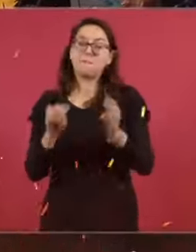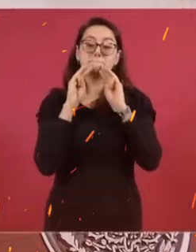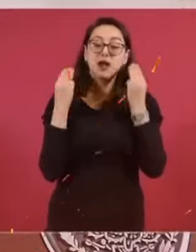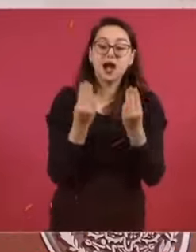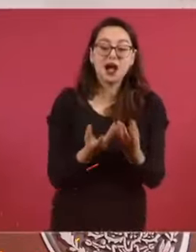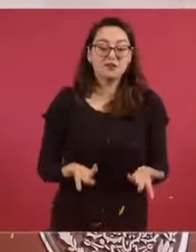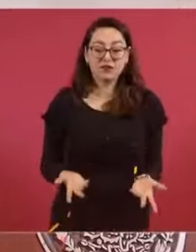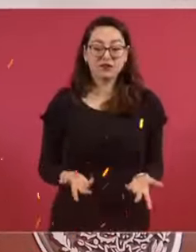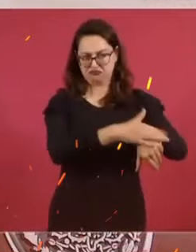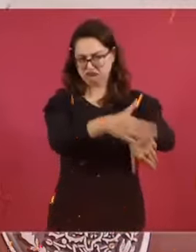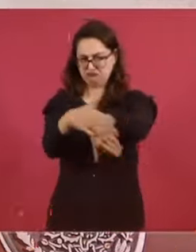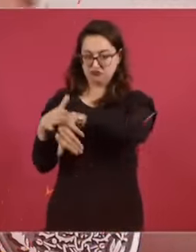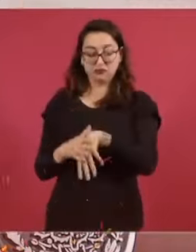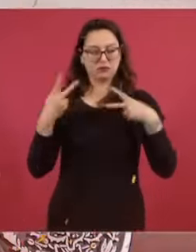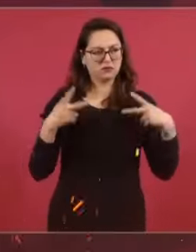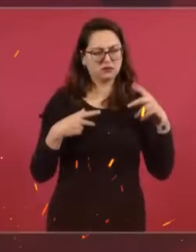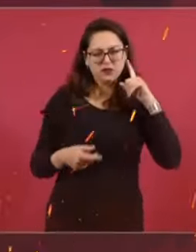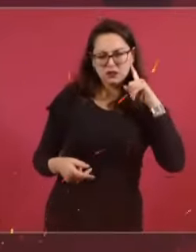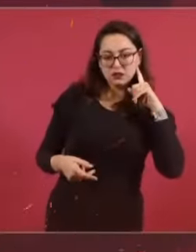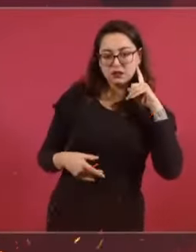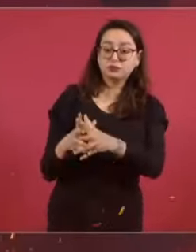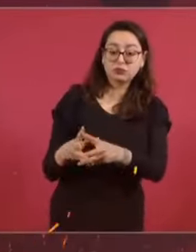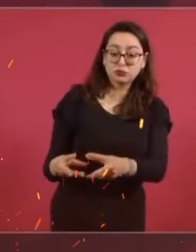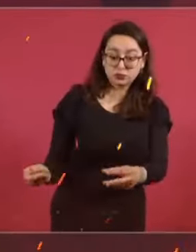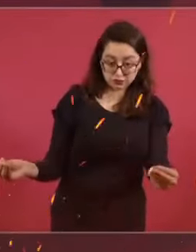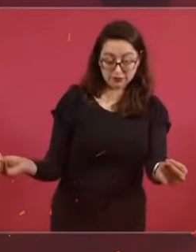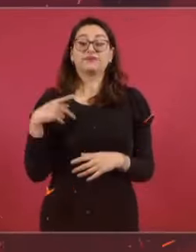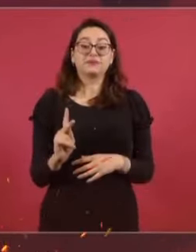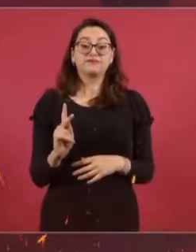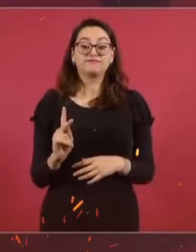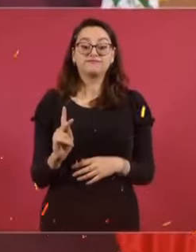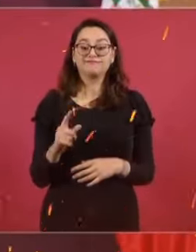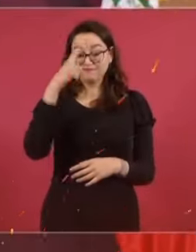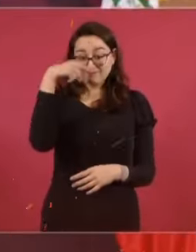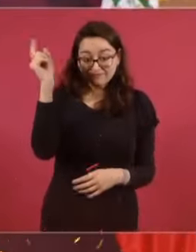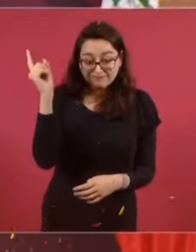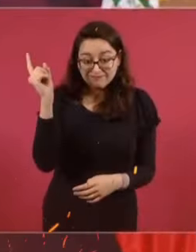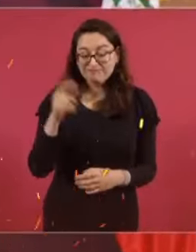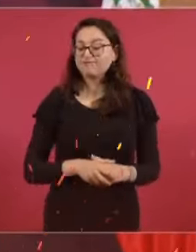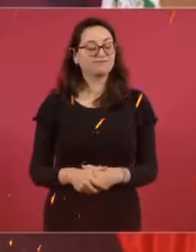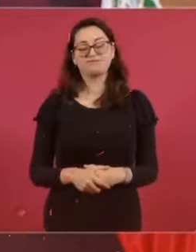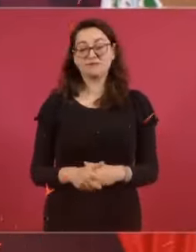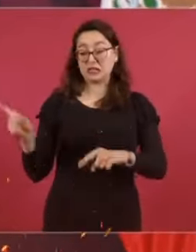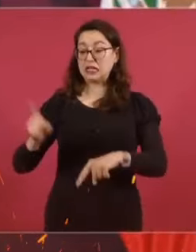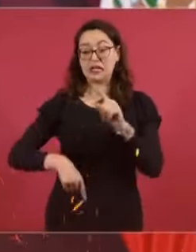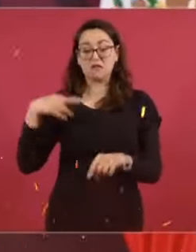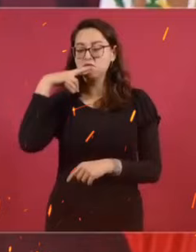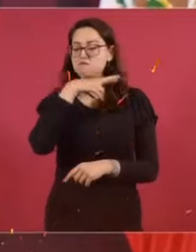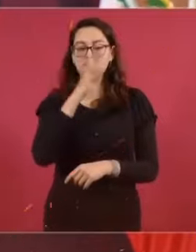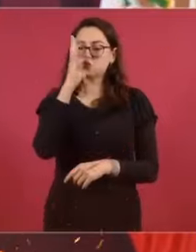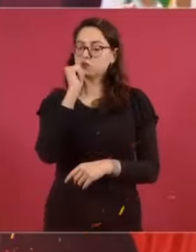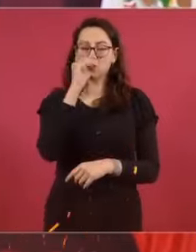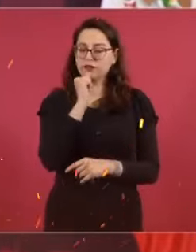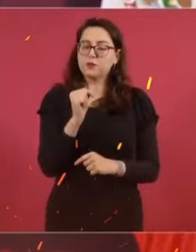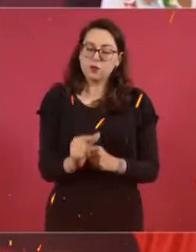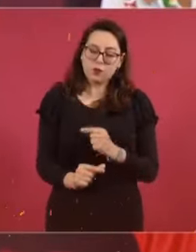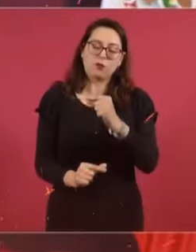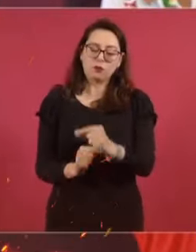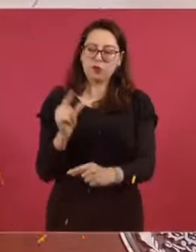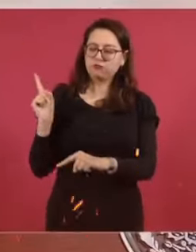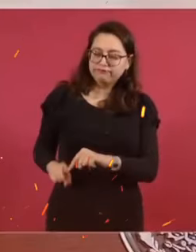se fueron. Pero, pues, no es fácil que desaparezcan. Son procesos. Vamos avanzando